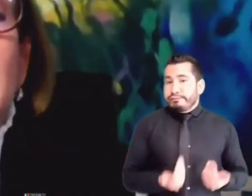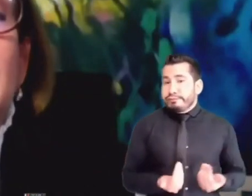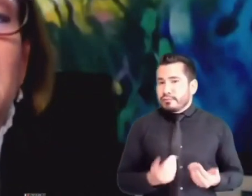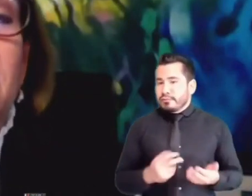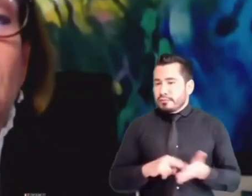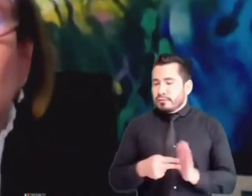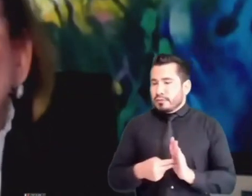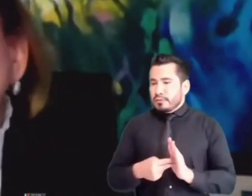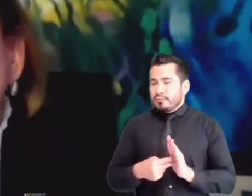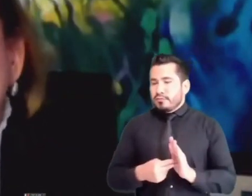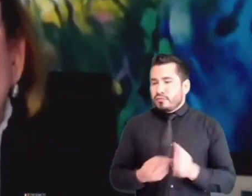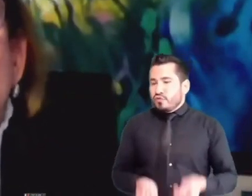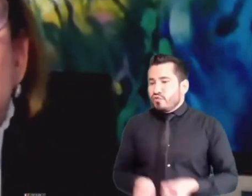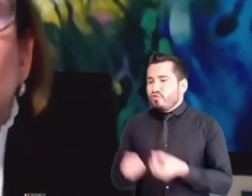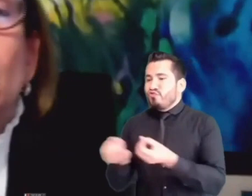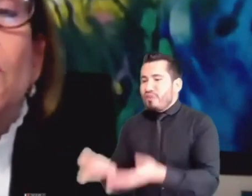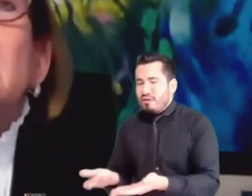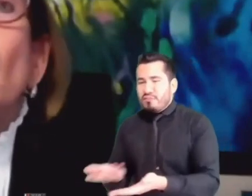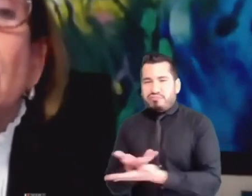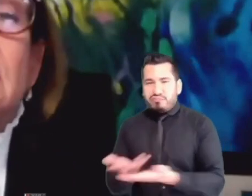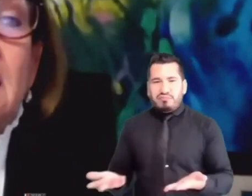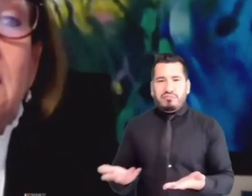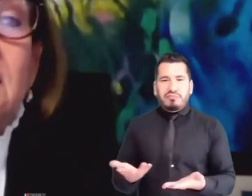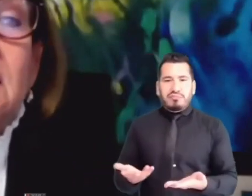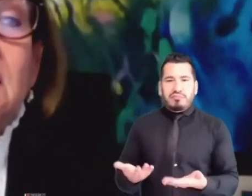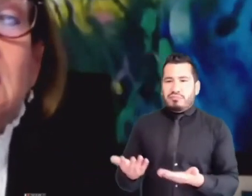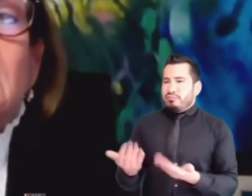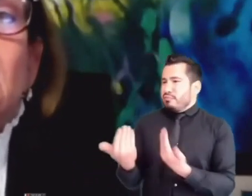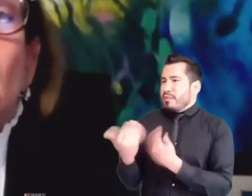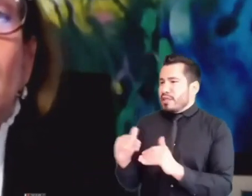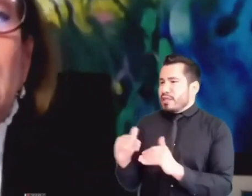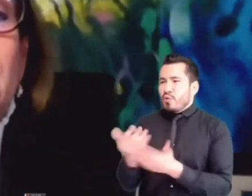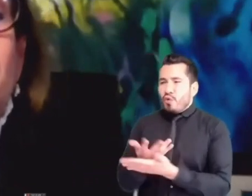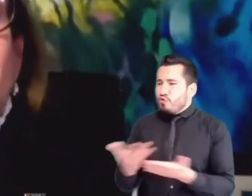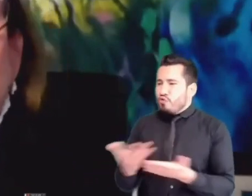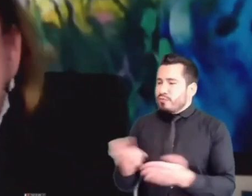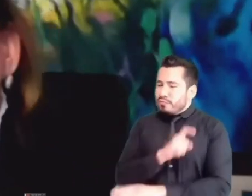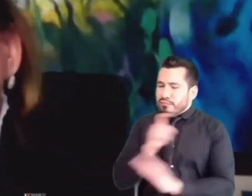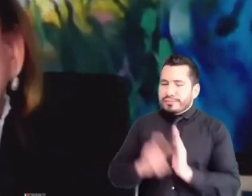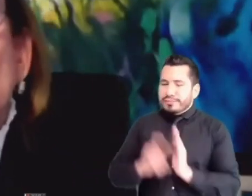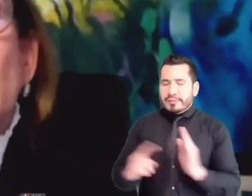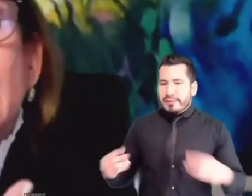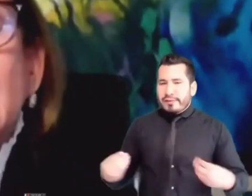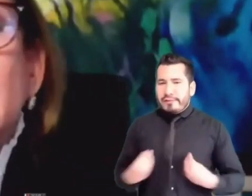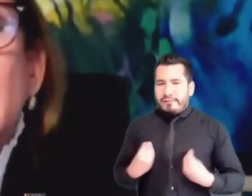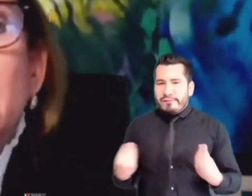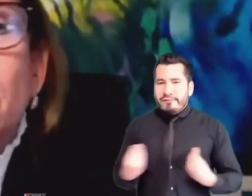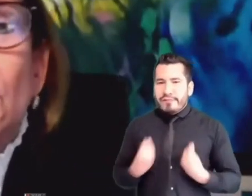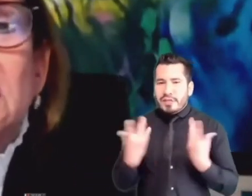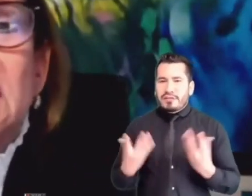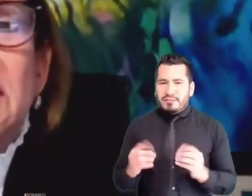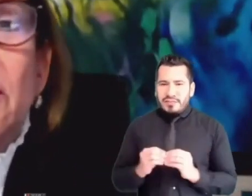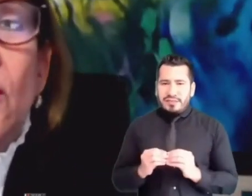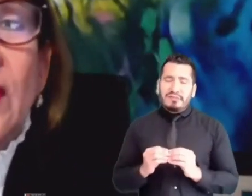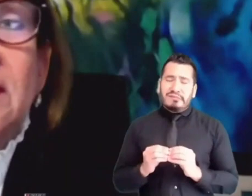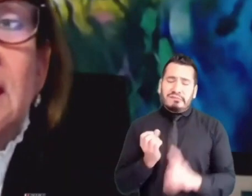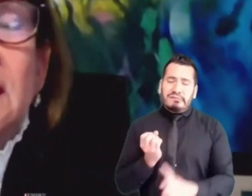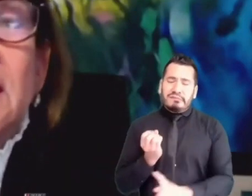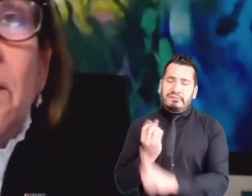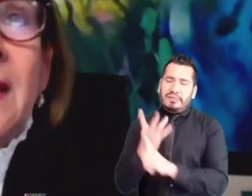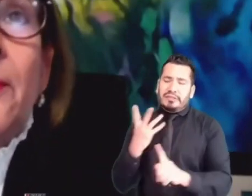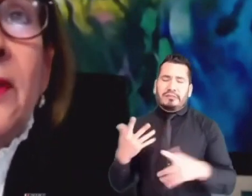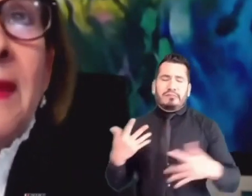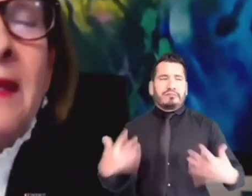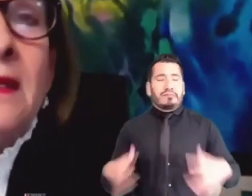entregar la satisfacción de sus mínimos vitales. Entonces, el impacto es muy grande y es importante tenerlo en cuenta